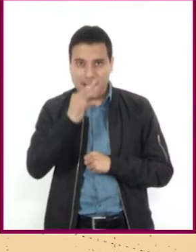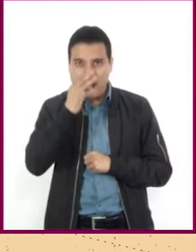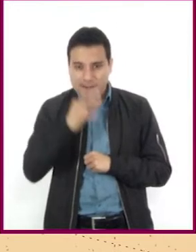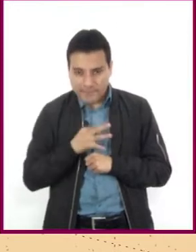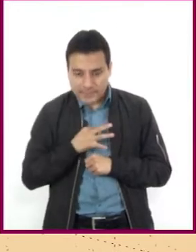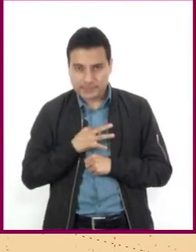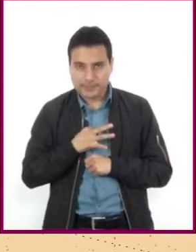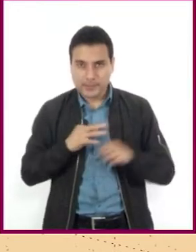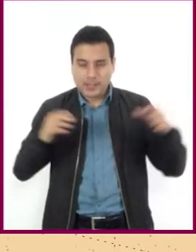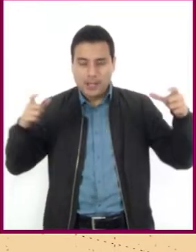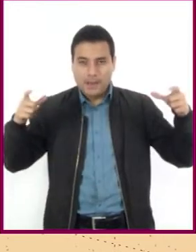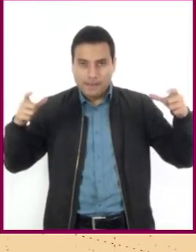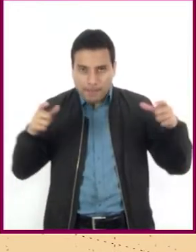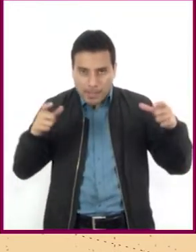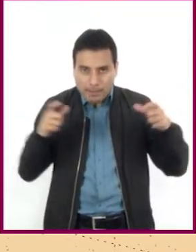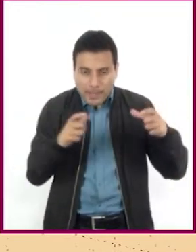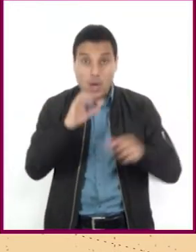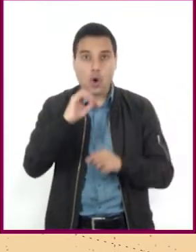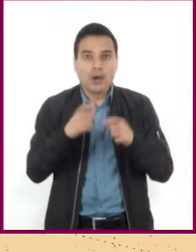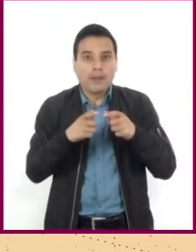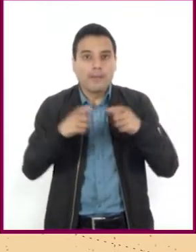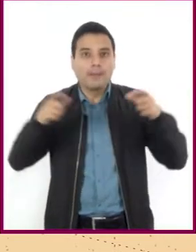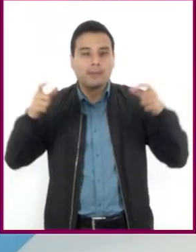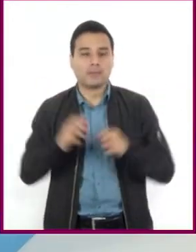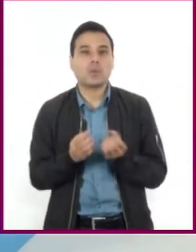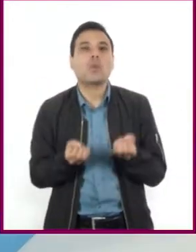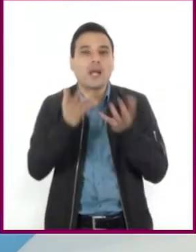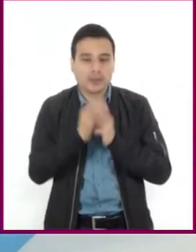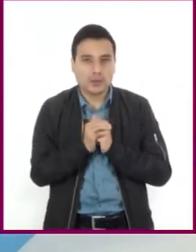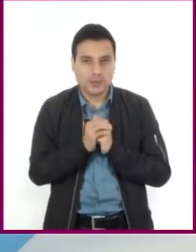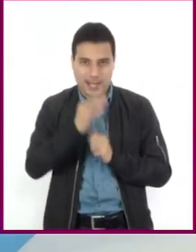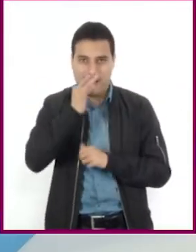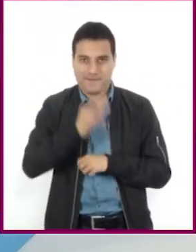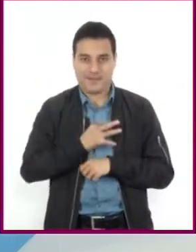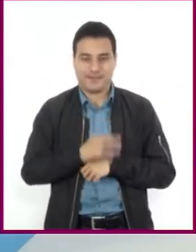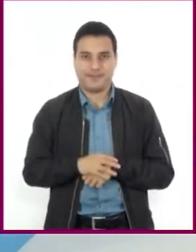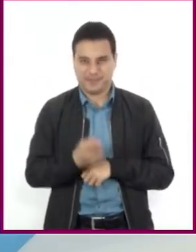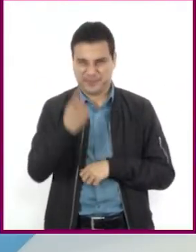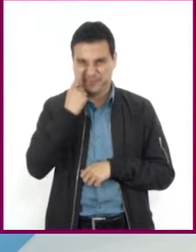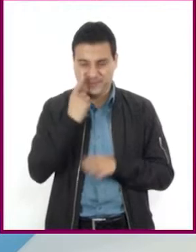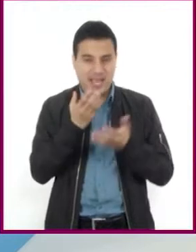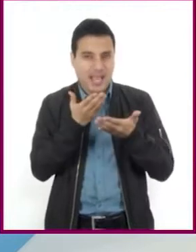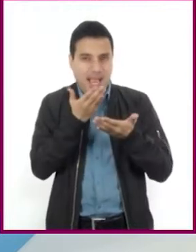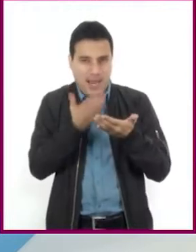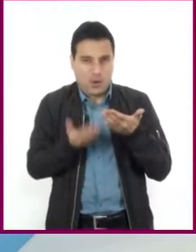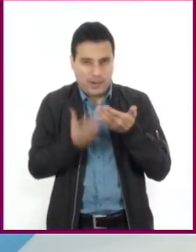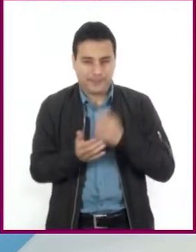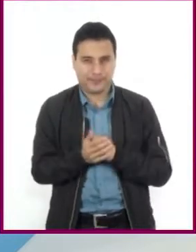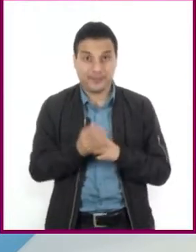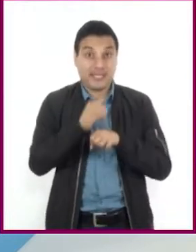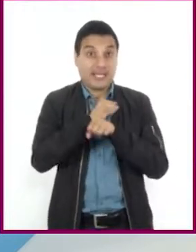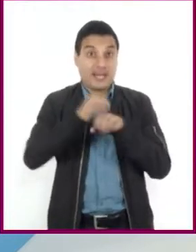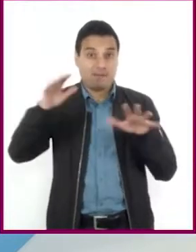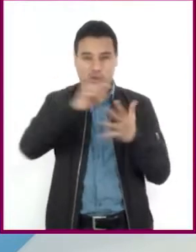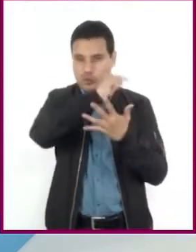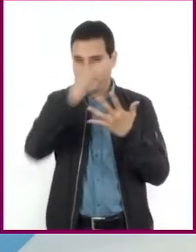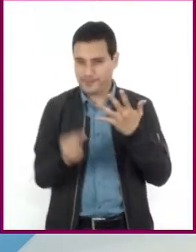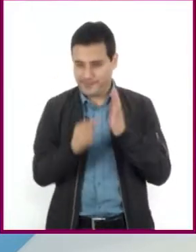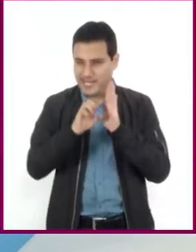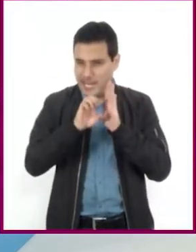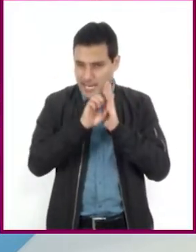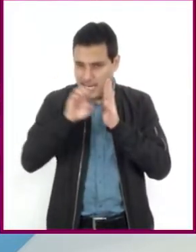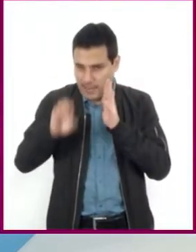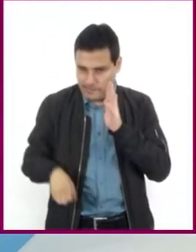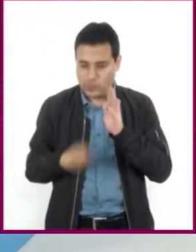amplió el espacio real en una representación cartográfica. Ahora, analicemos la información y veamos algunos ejemplos.